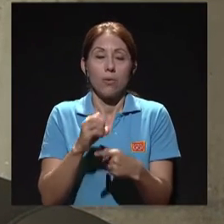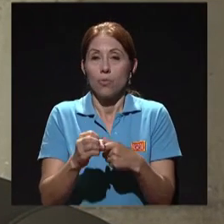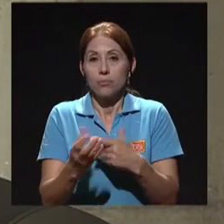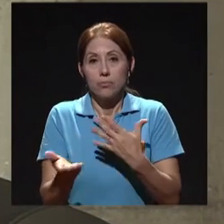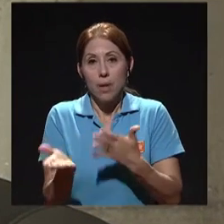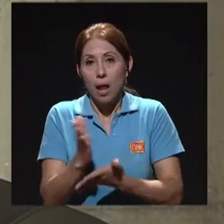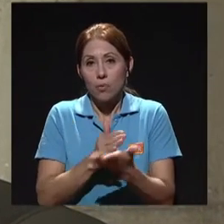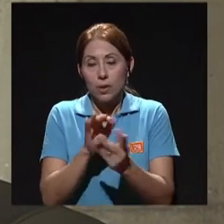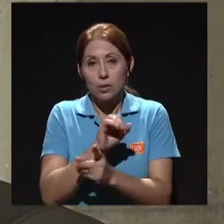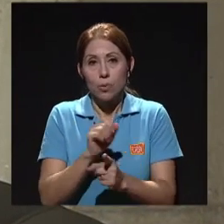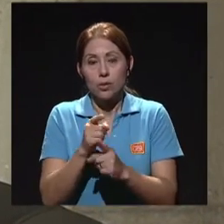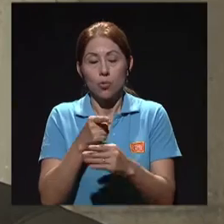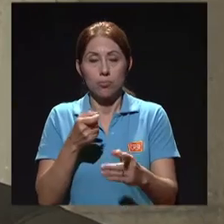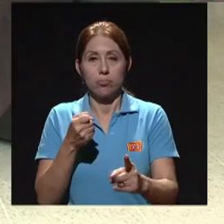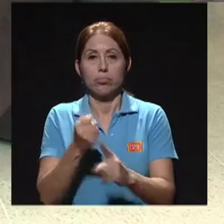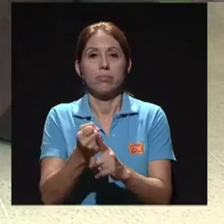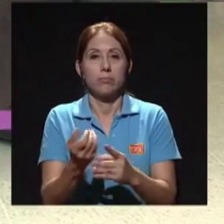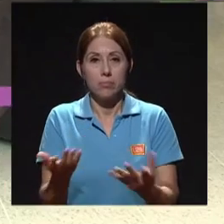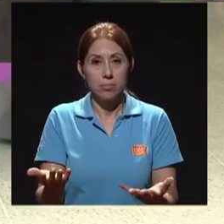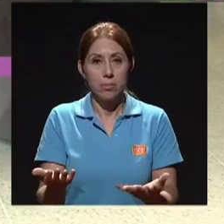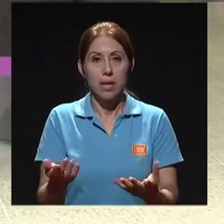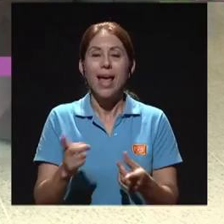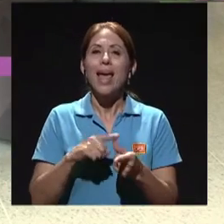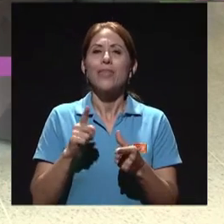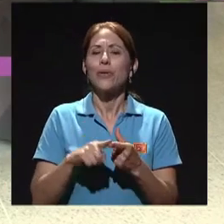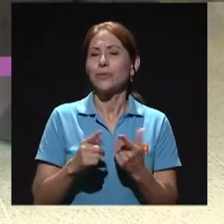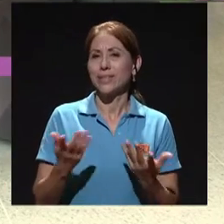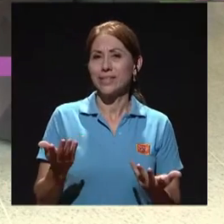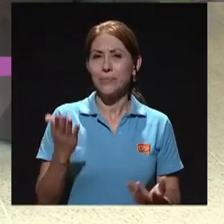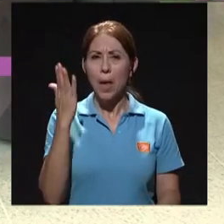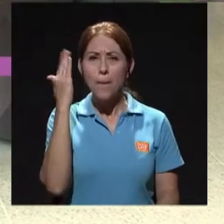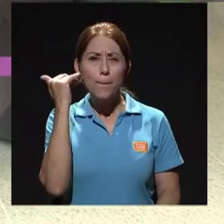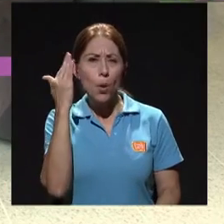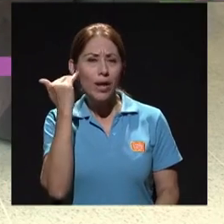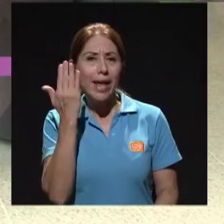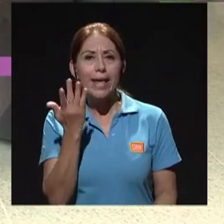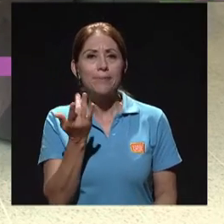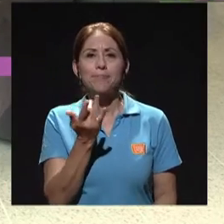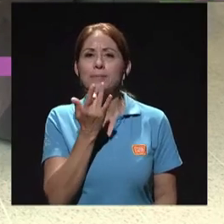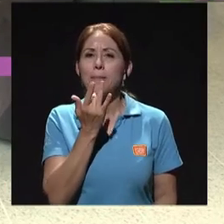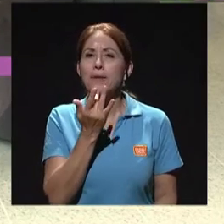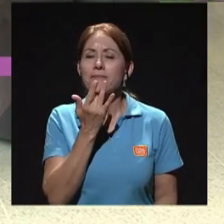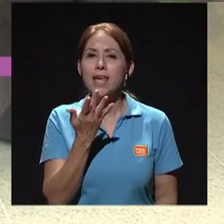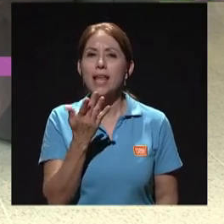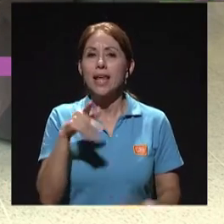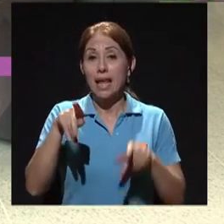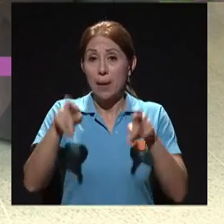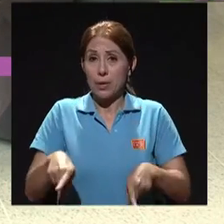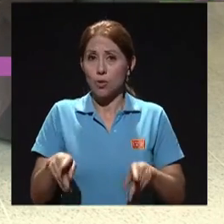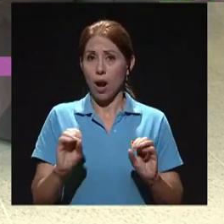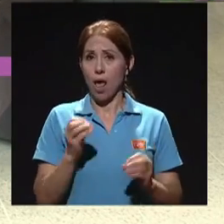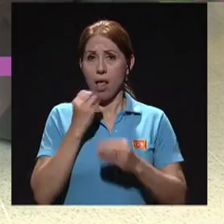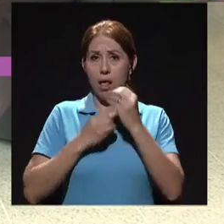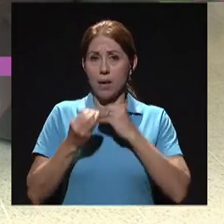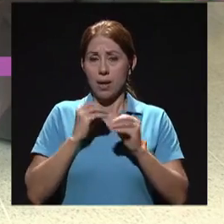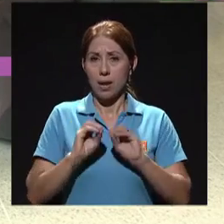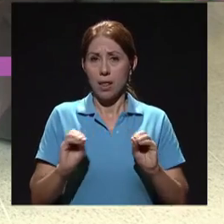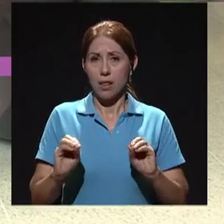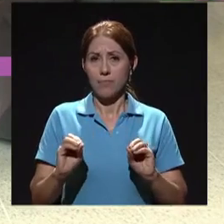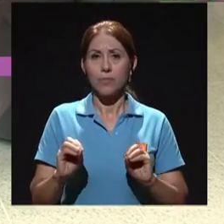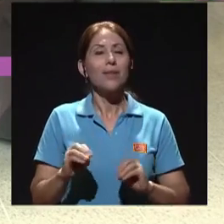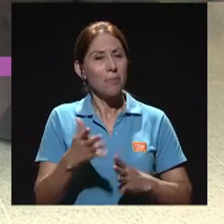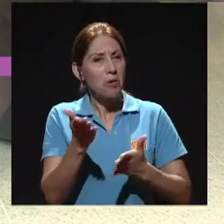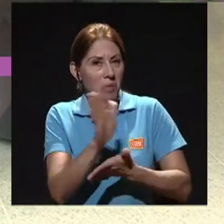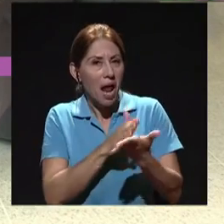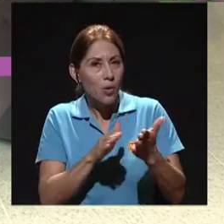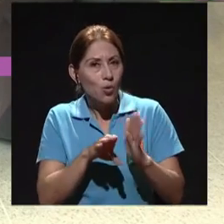influir en la diabetes de una persona. Bueno, ¿por qué se prefiere, digamos, la persona en ayunas? Como ya les